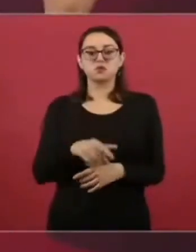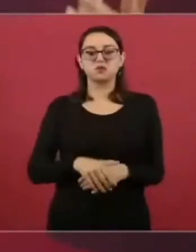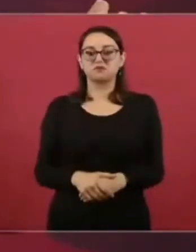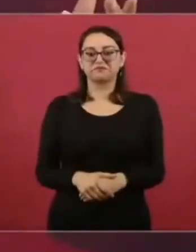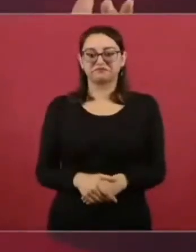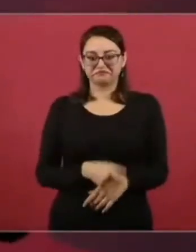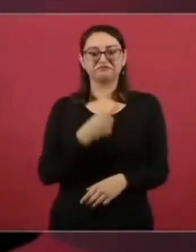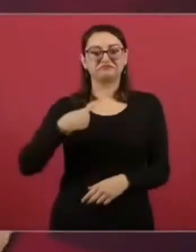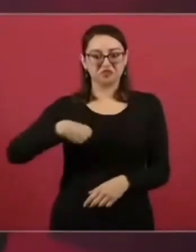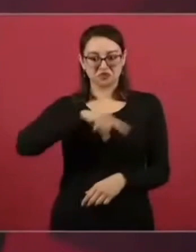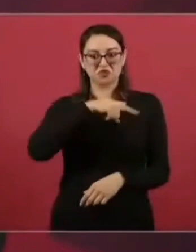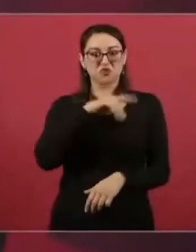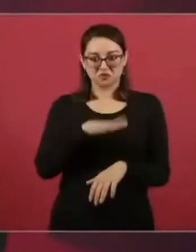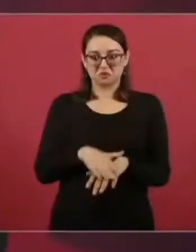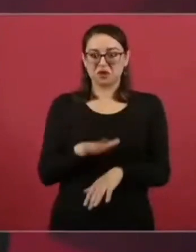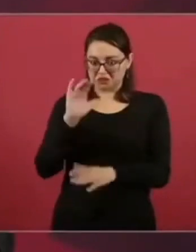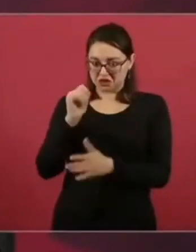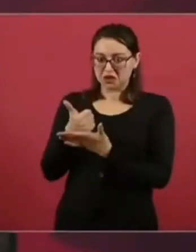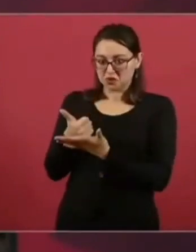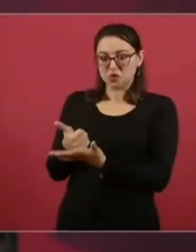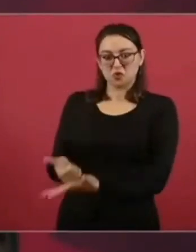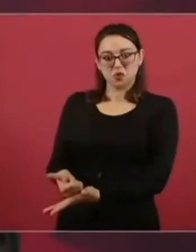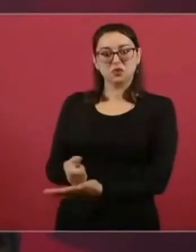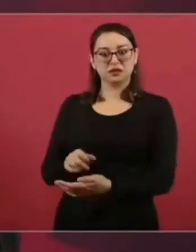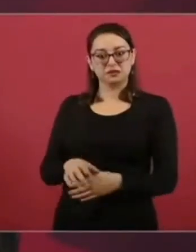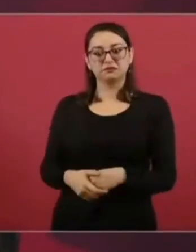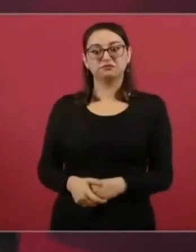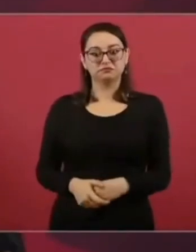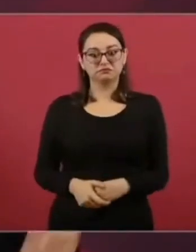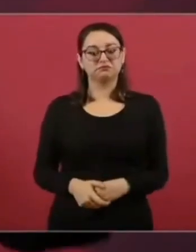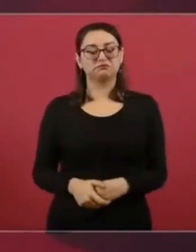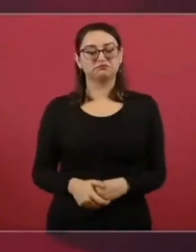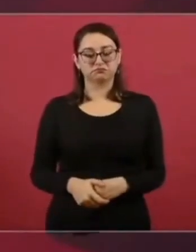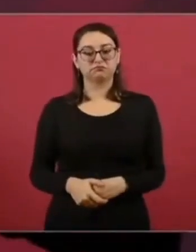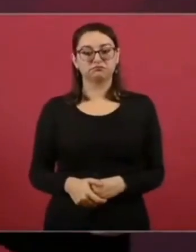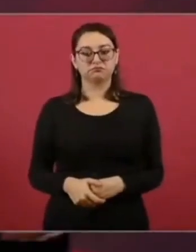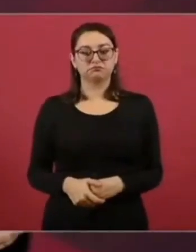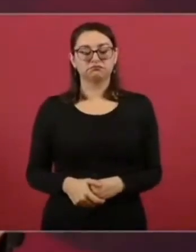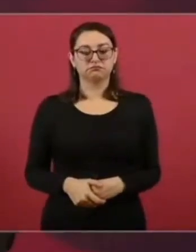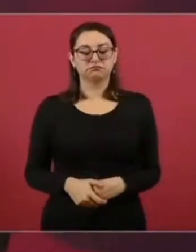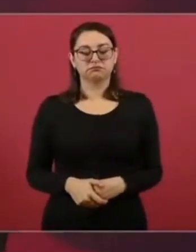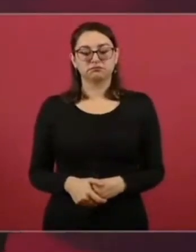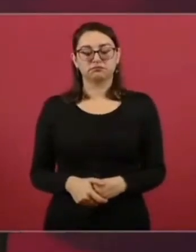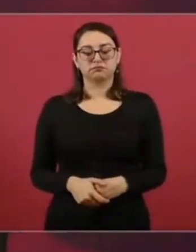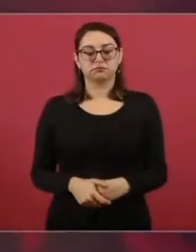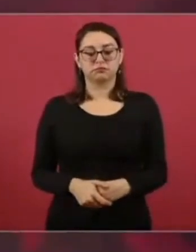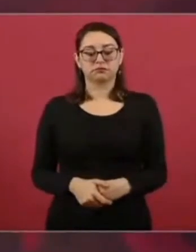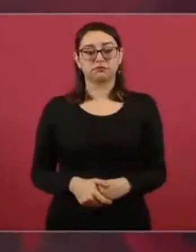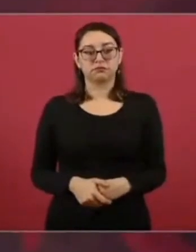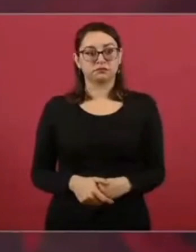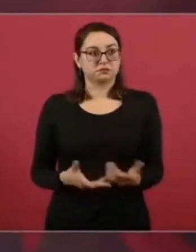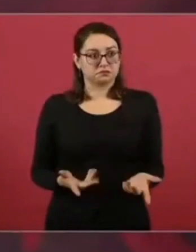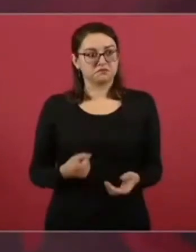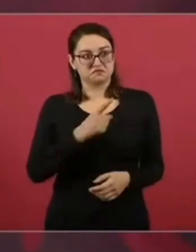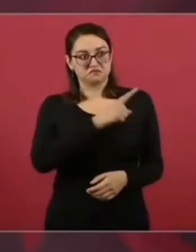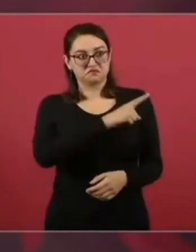los gobiernos con más